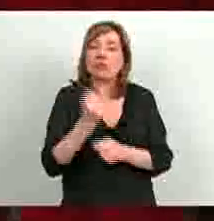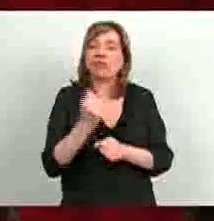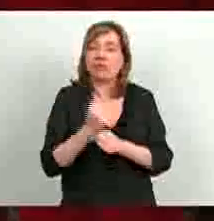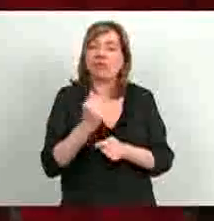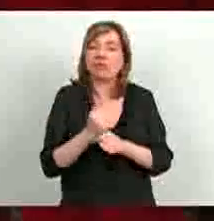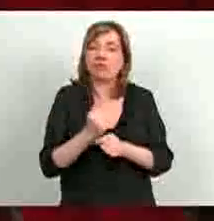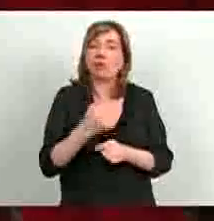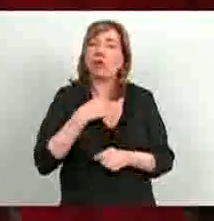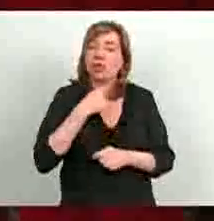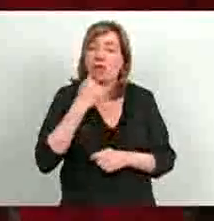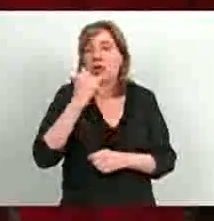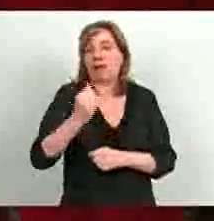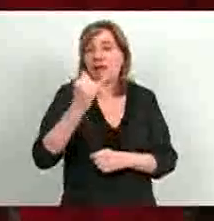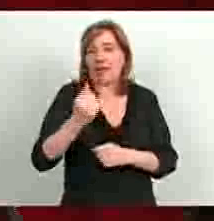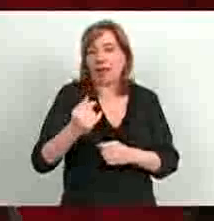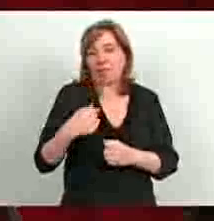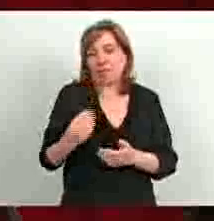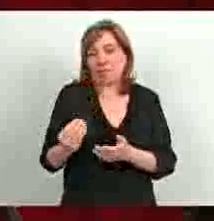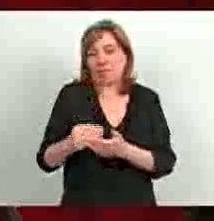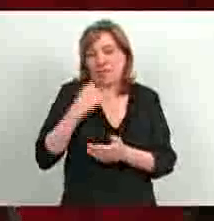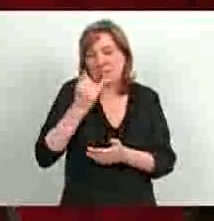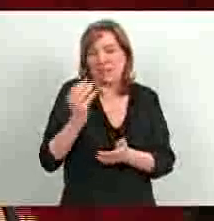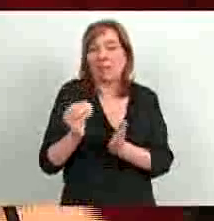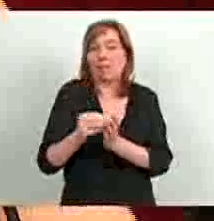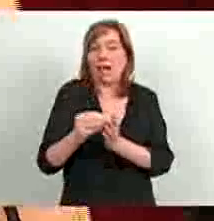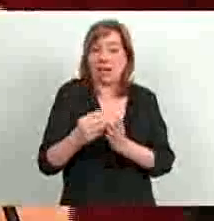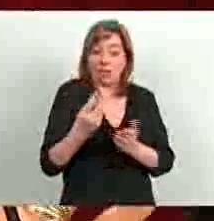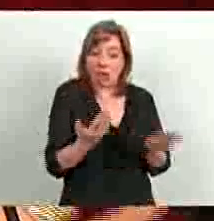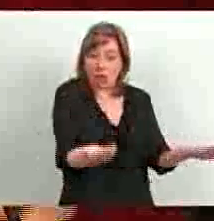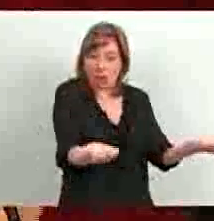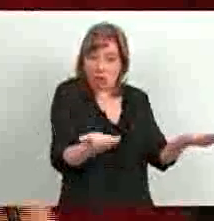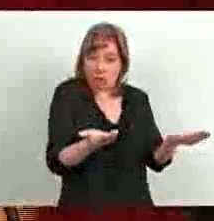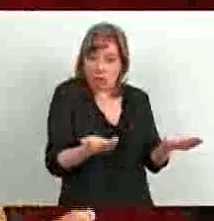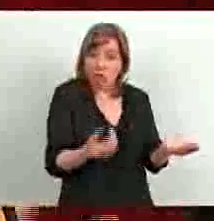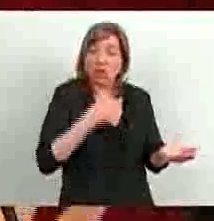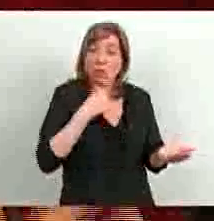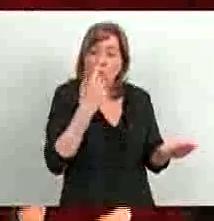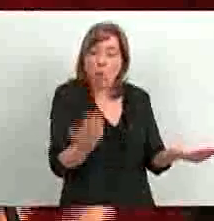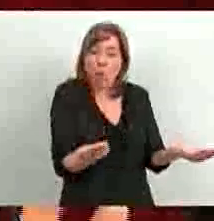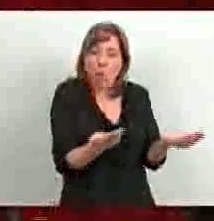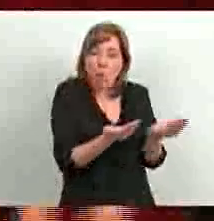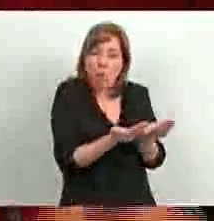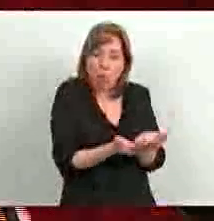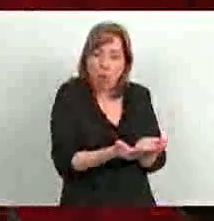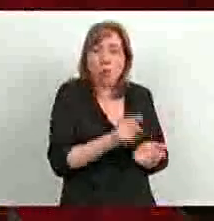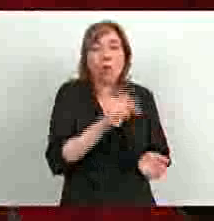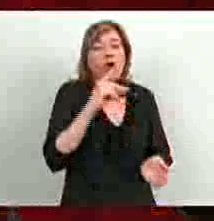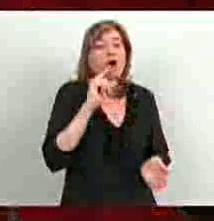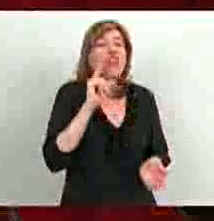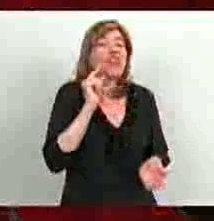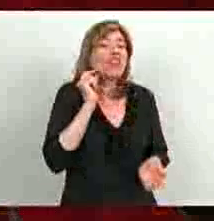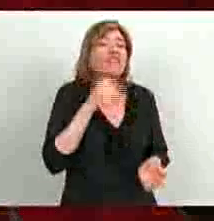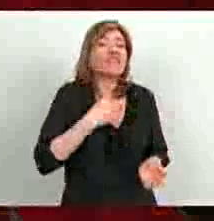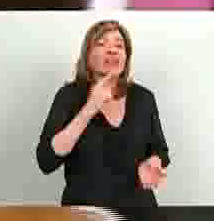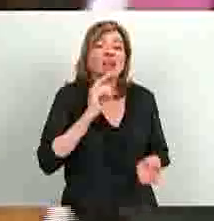importantes que le quiero adelantar. Primero, estamos unificando, estamos haciendo un acto de codificación, que obviamente